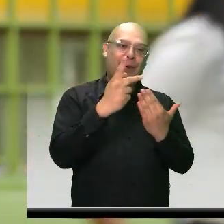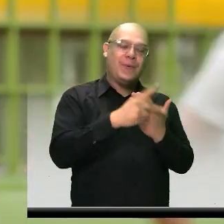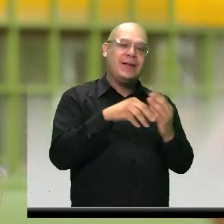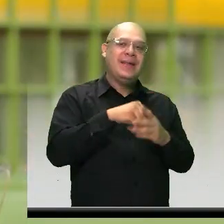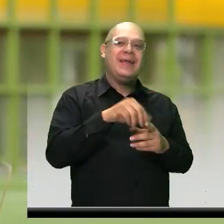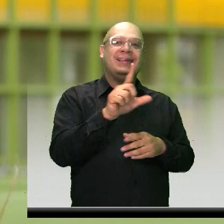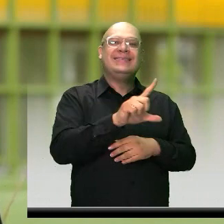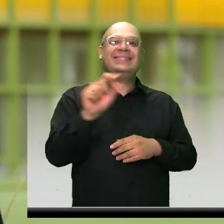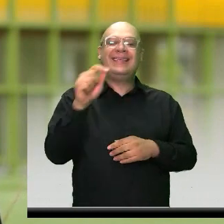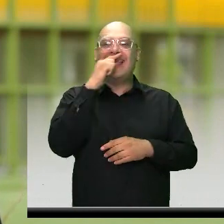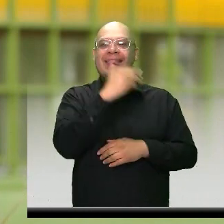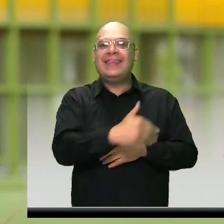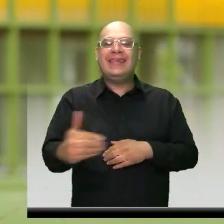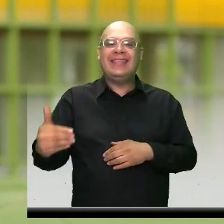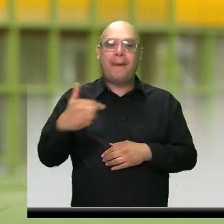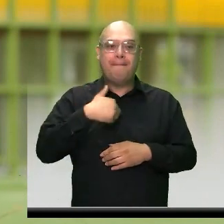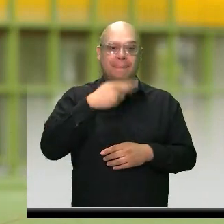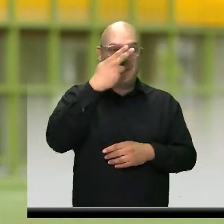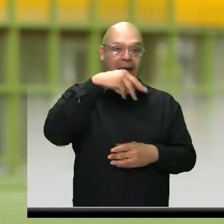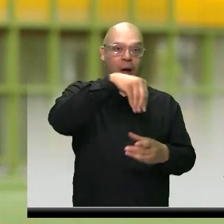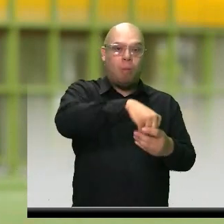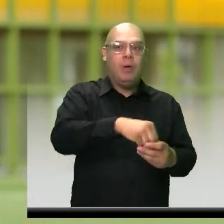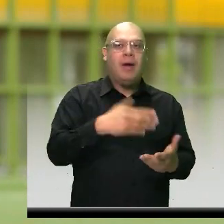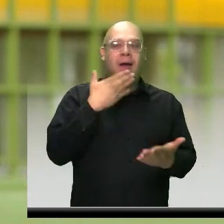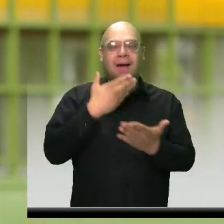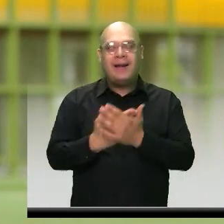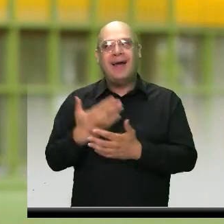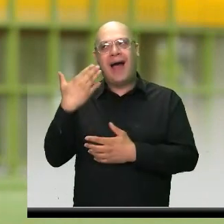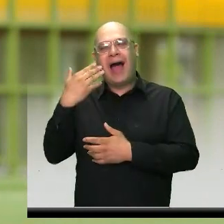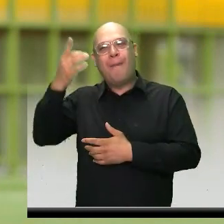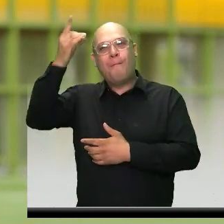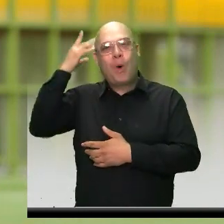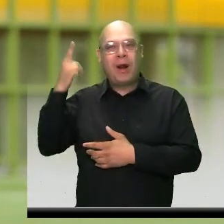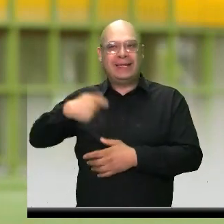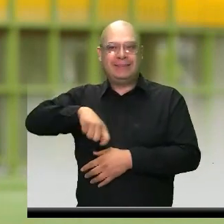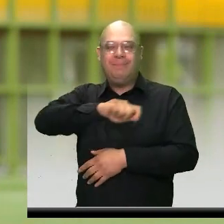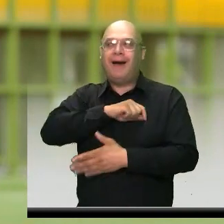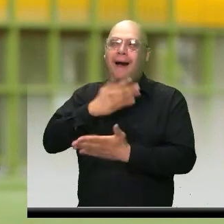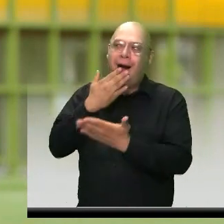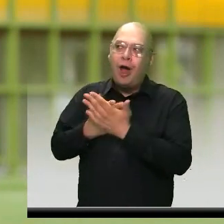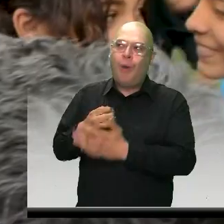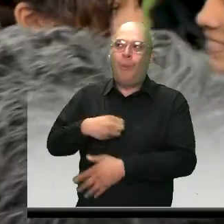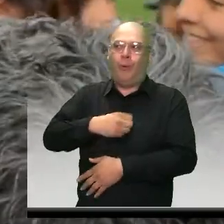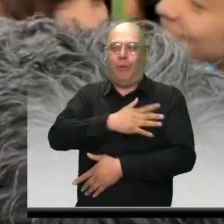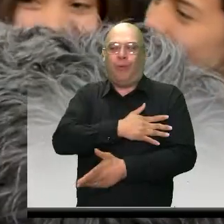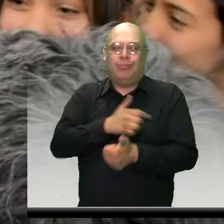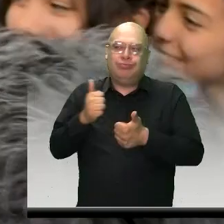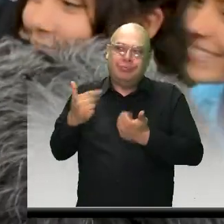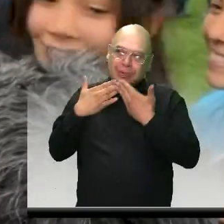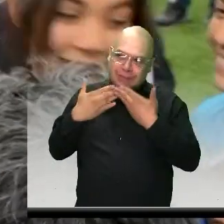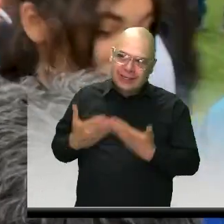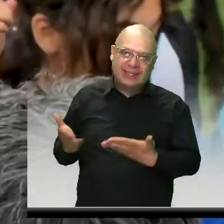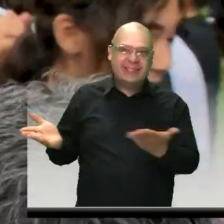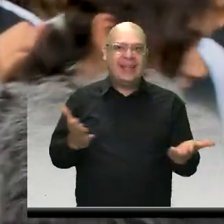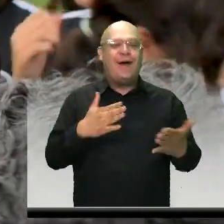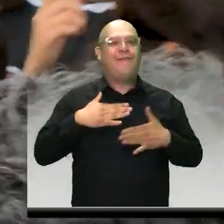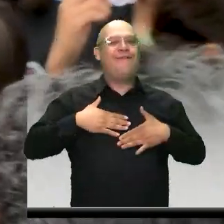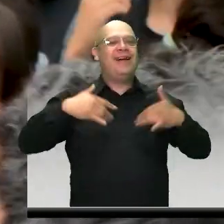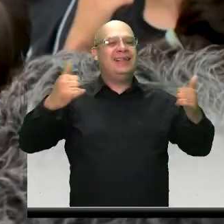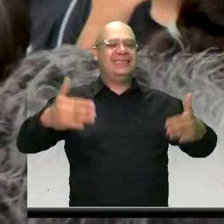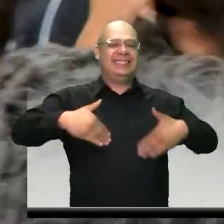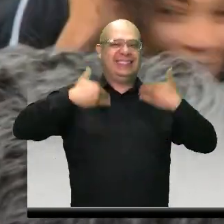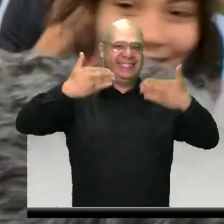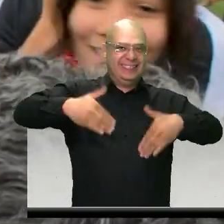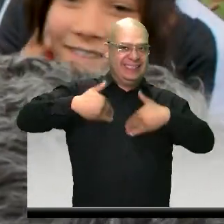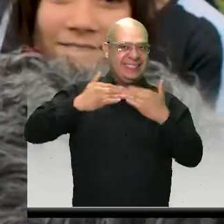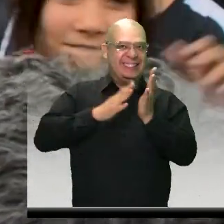de acá de Itagüí. Agradezco mucho a Alesia porque esto es una gran oportunidad que le está dando y no, feliz, emocionada. Tengo muchos